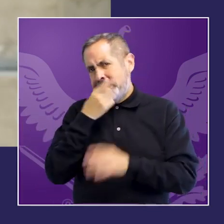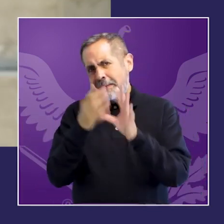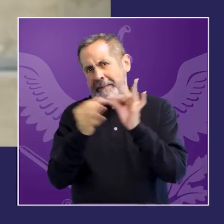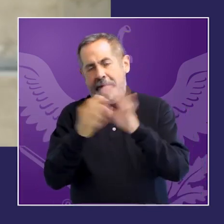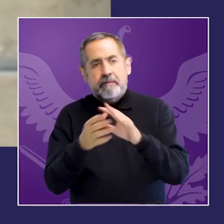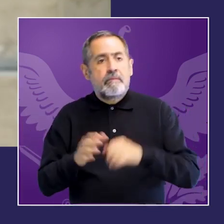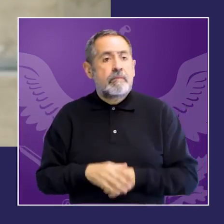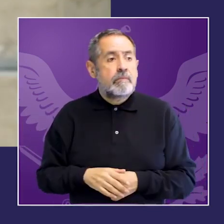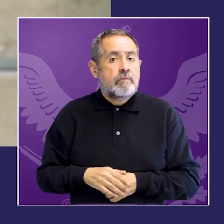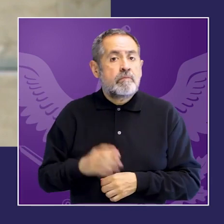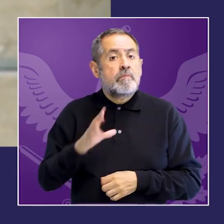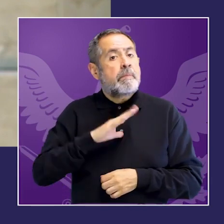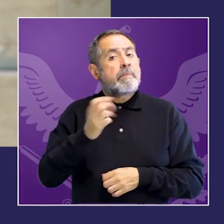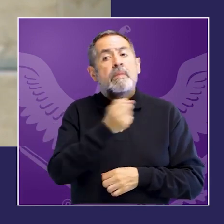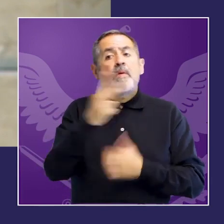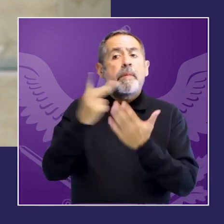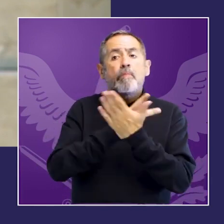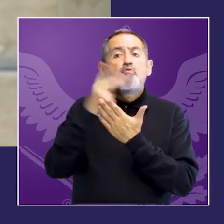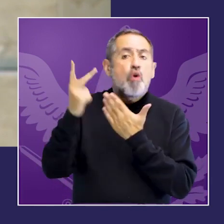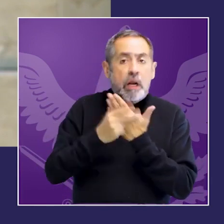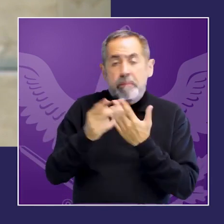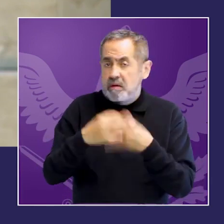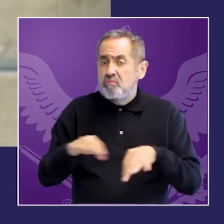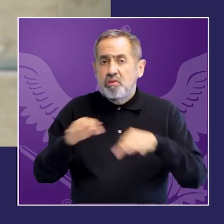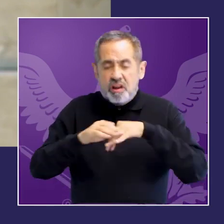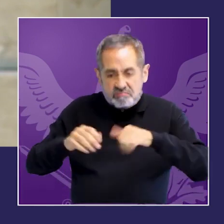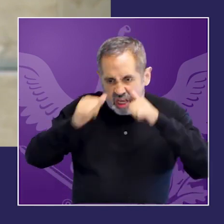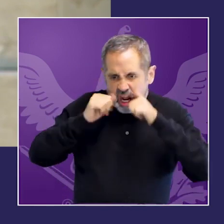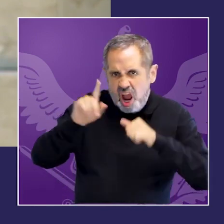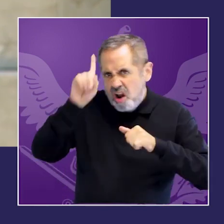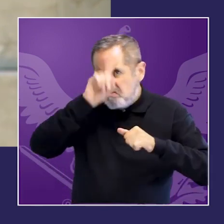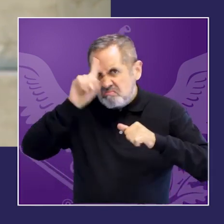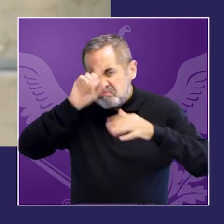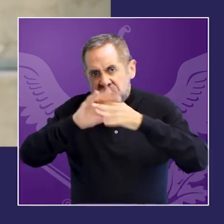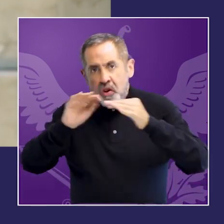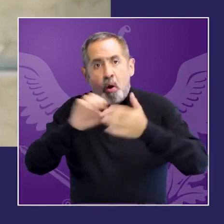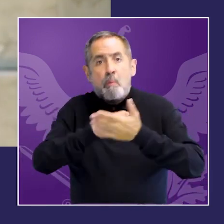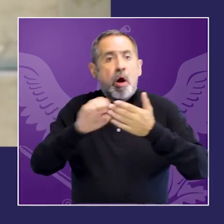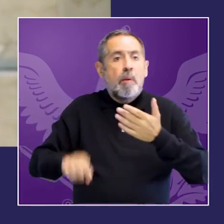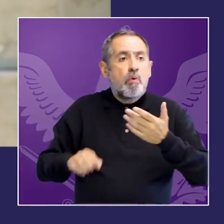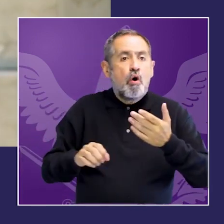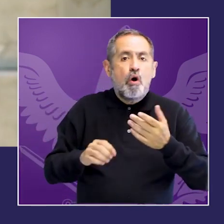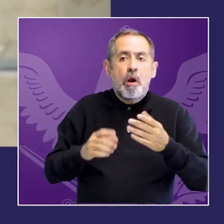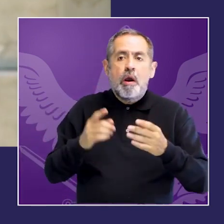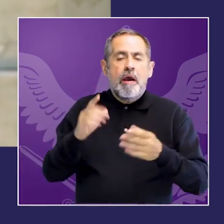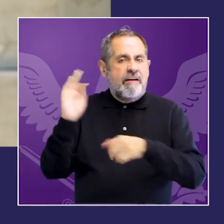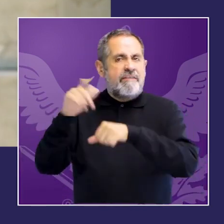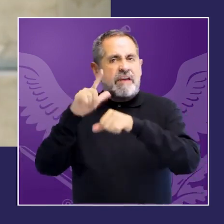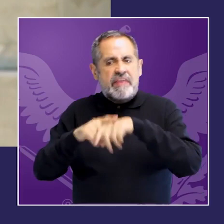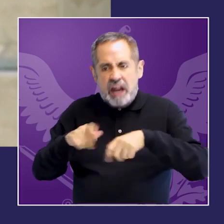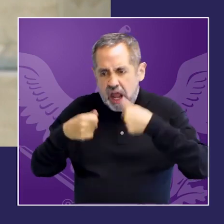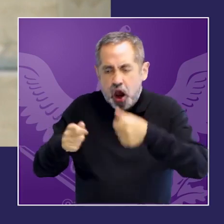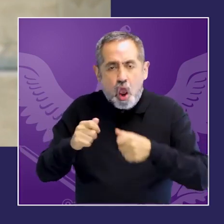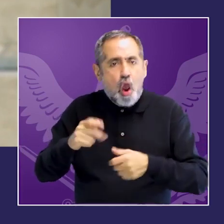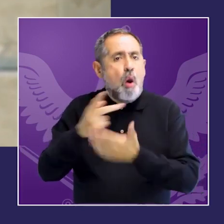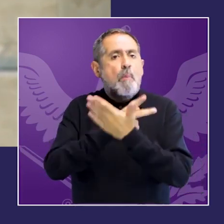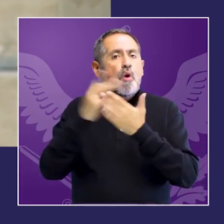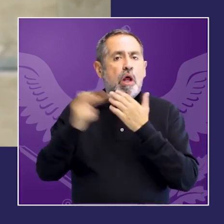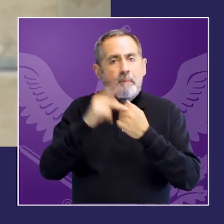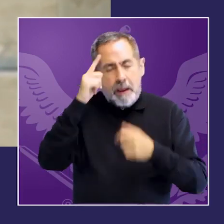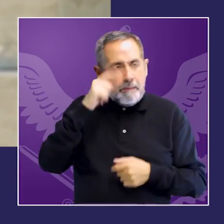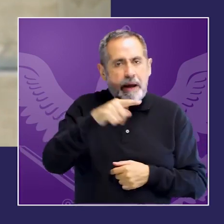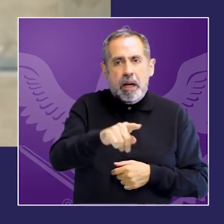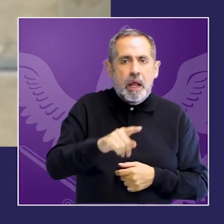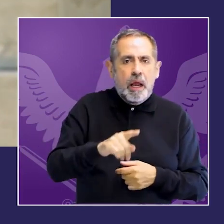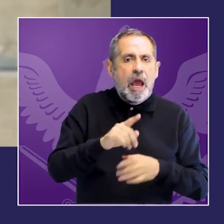programas específicos de tratamiento en por ejemplo el servicio penitenciario federal programa para ofensores sexuales